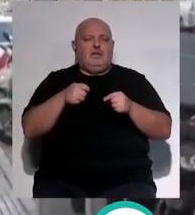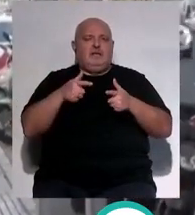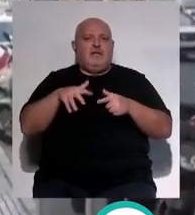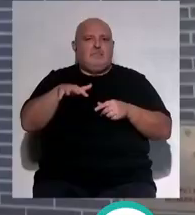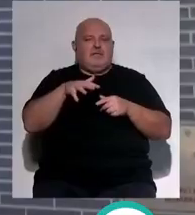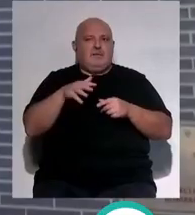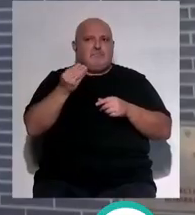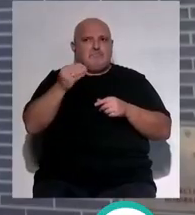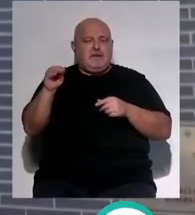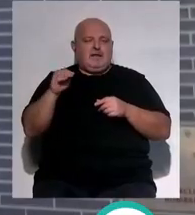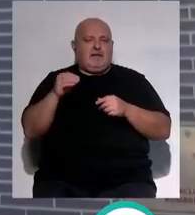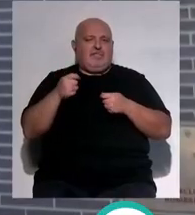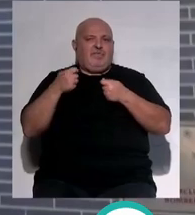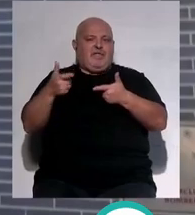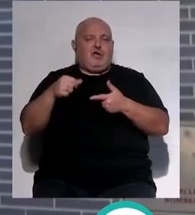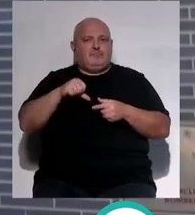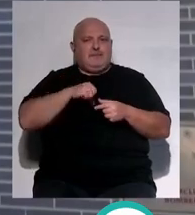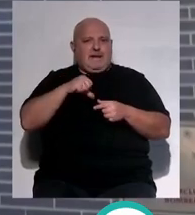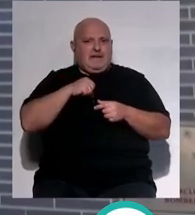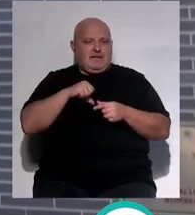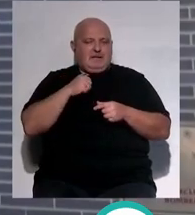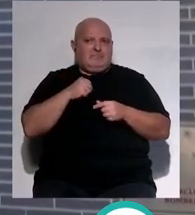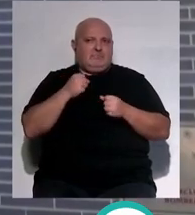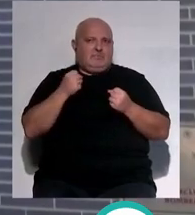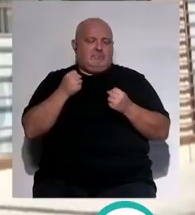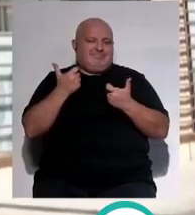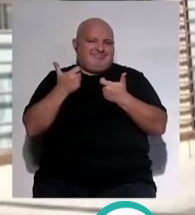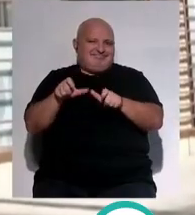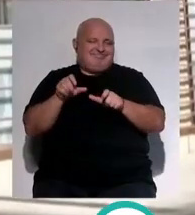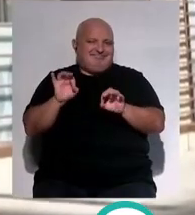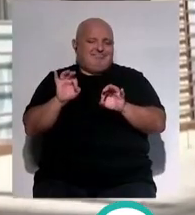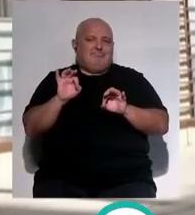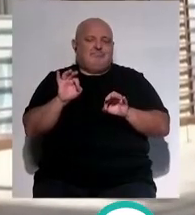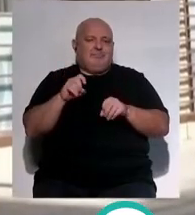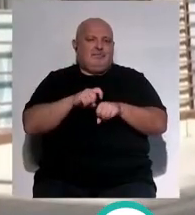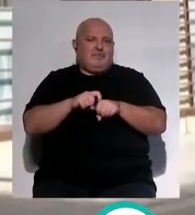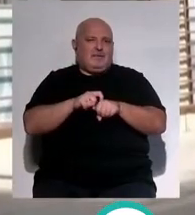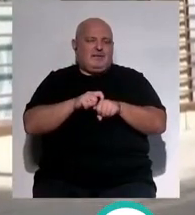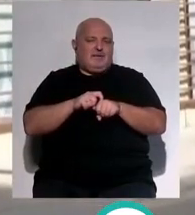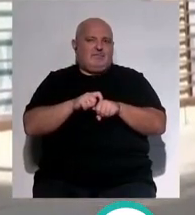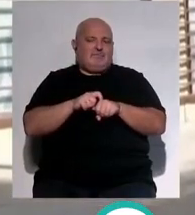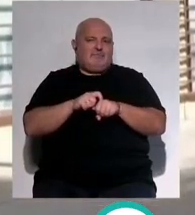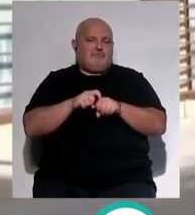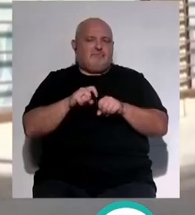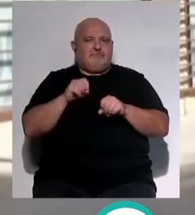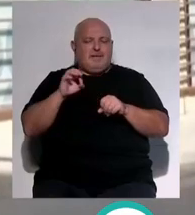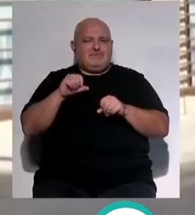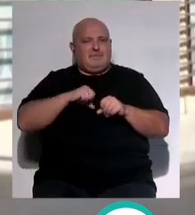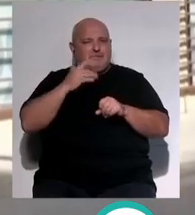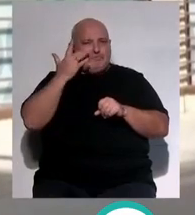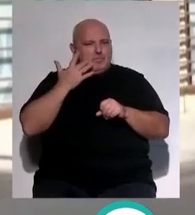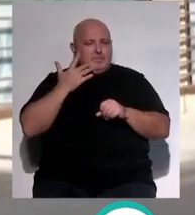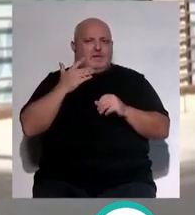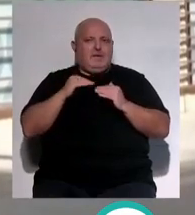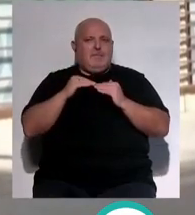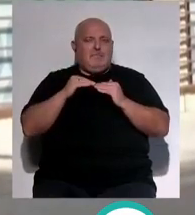espacio de hospital para una actividad de características más hospitalarias